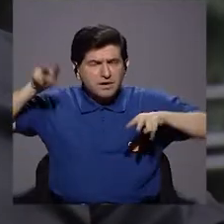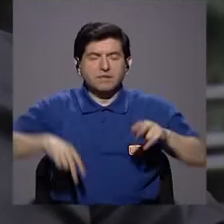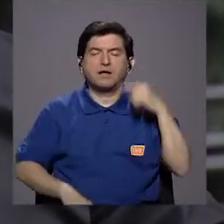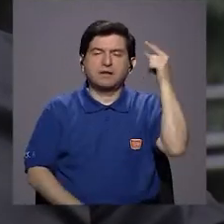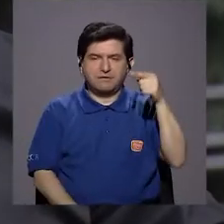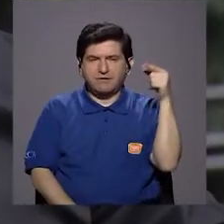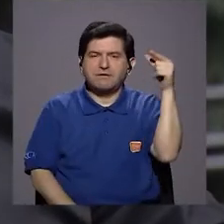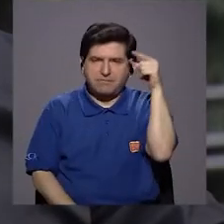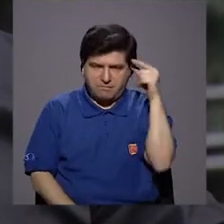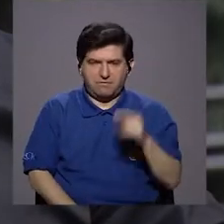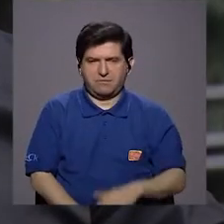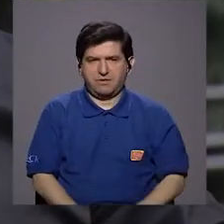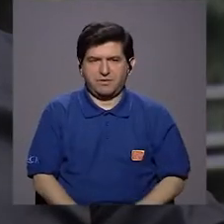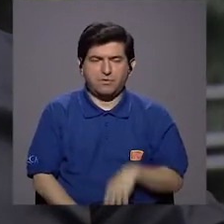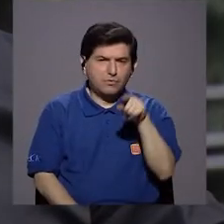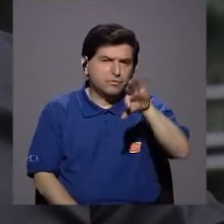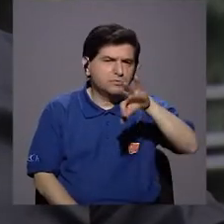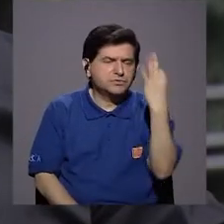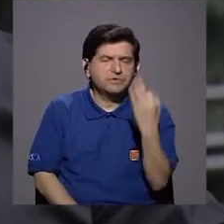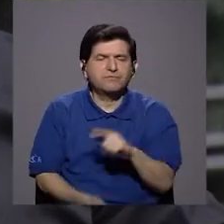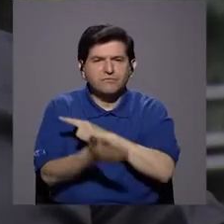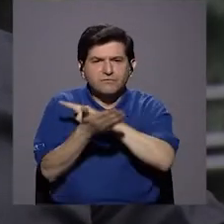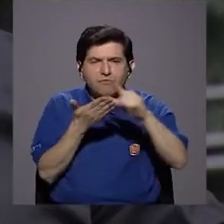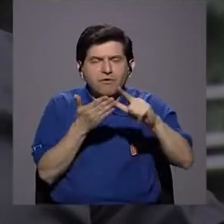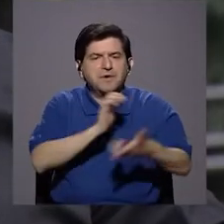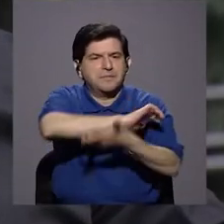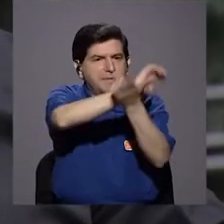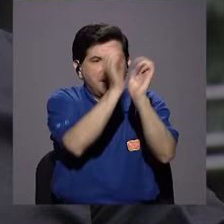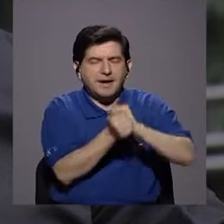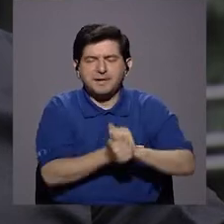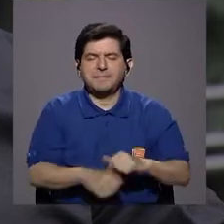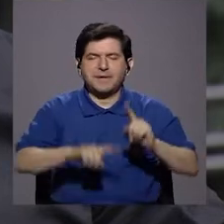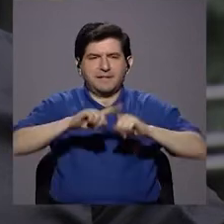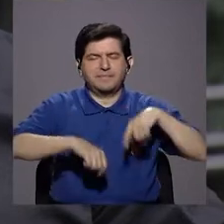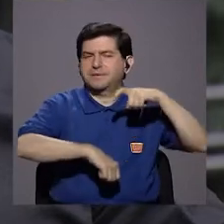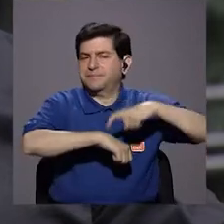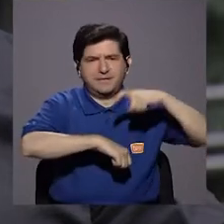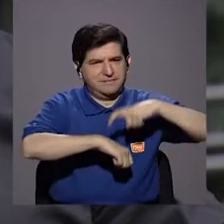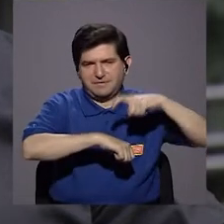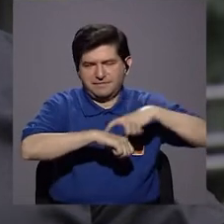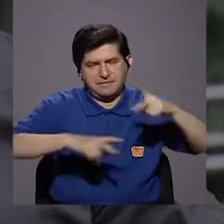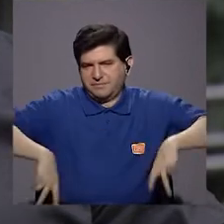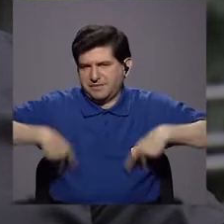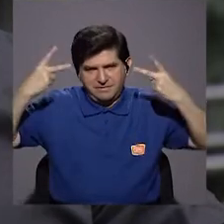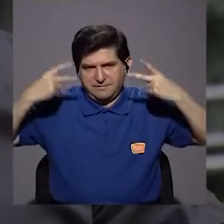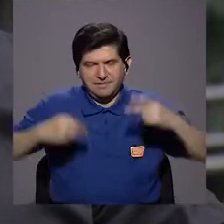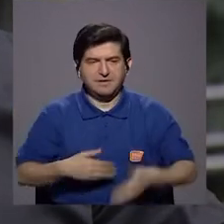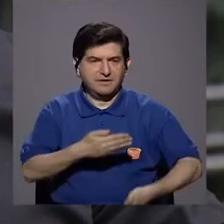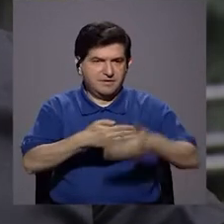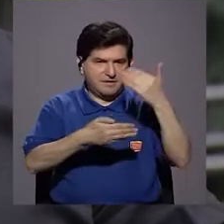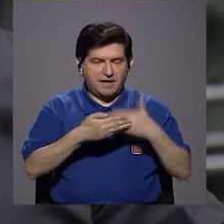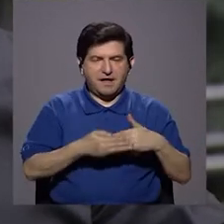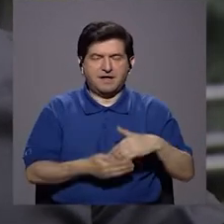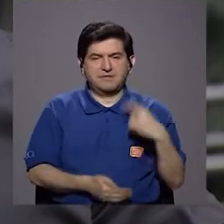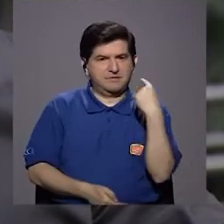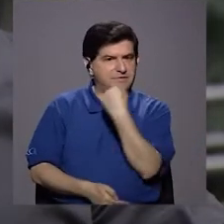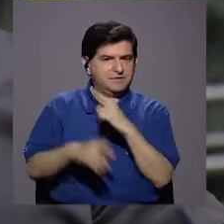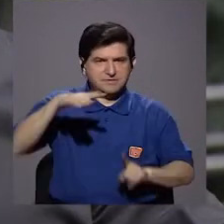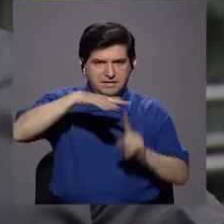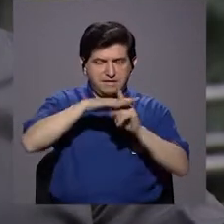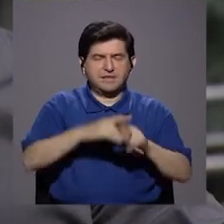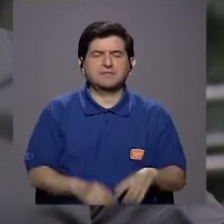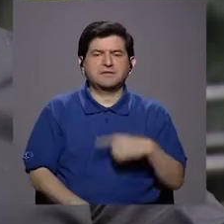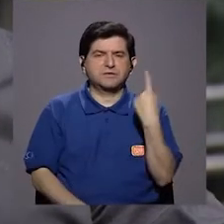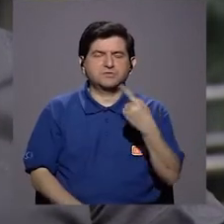variar? Bueno, tu forma de higiene va a ir variando por la etapa en la que te encontrés, ¿verdad? Antes de que tengas